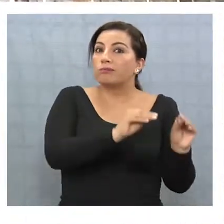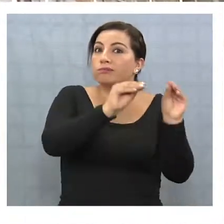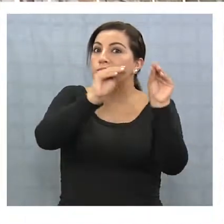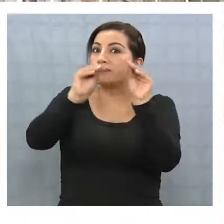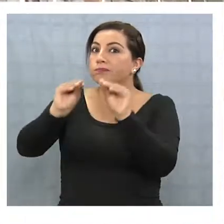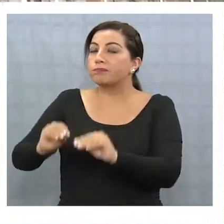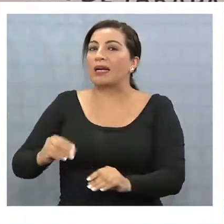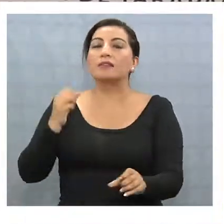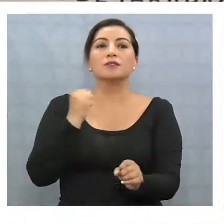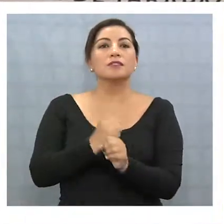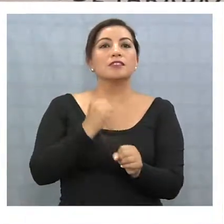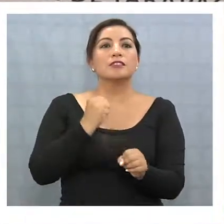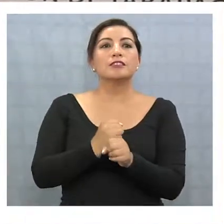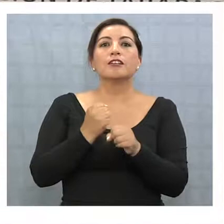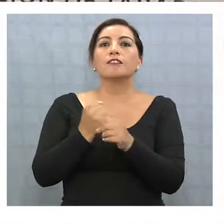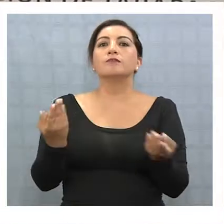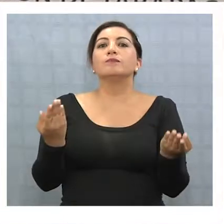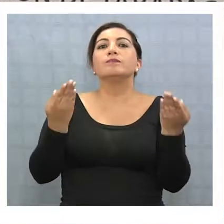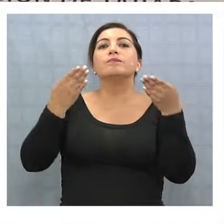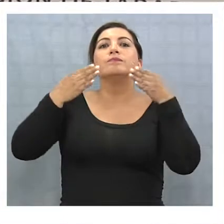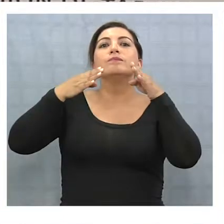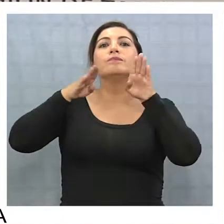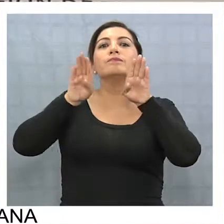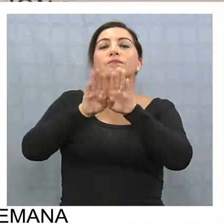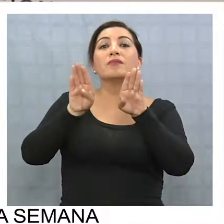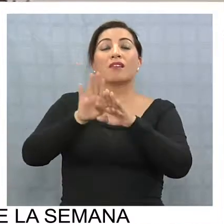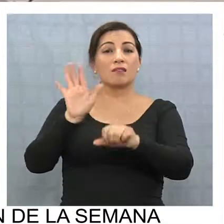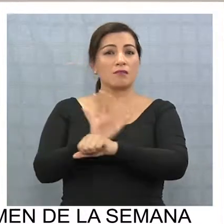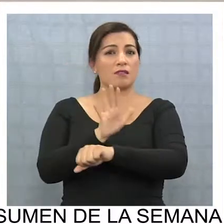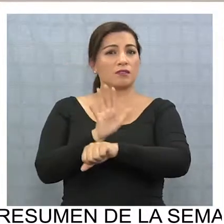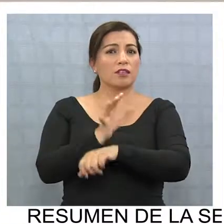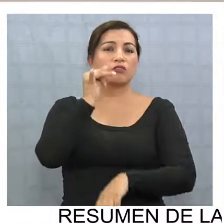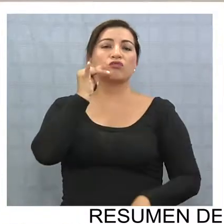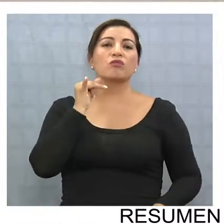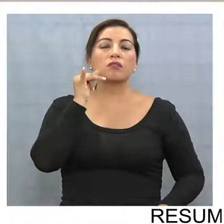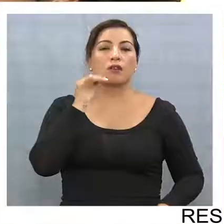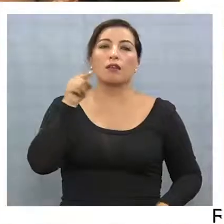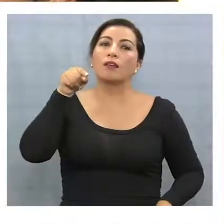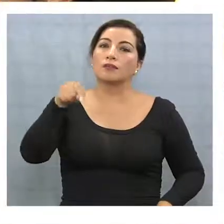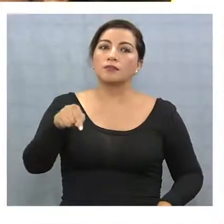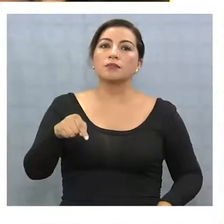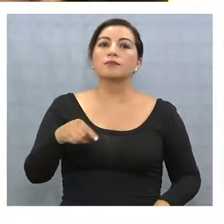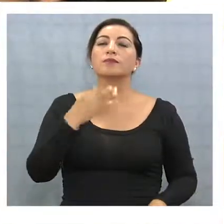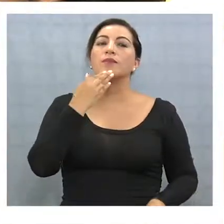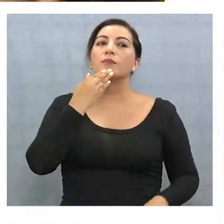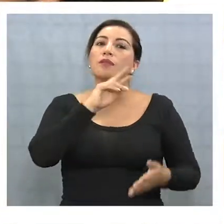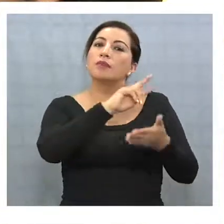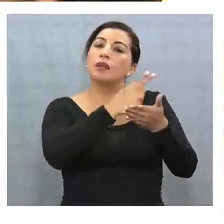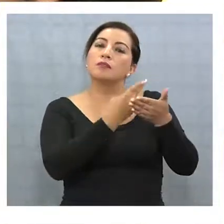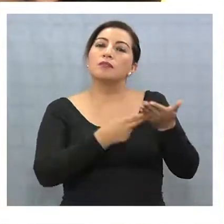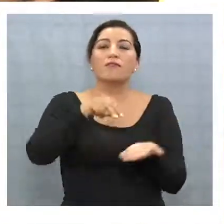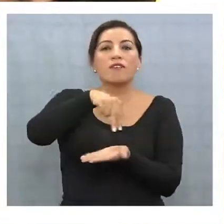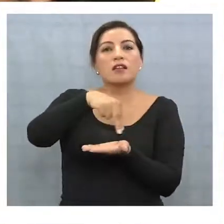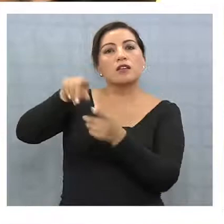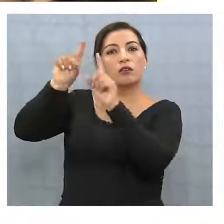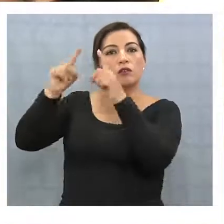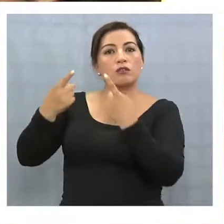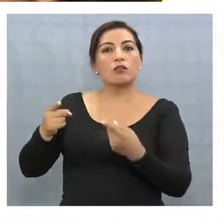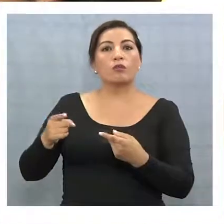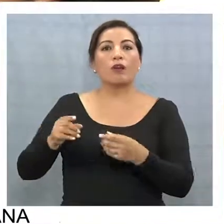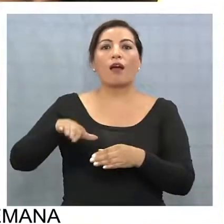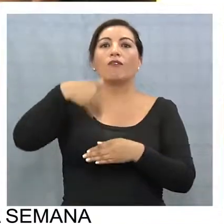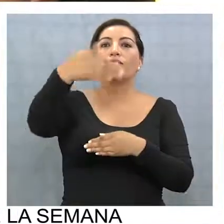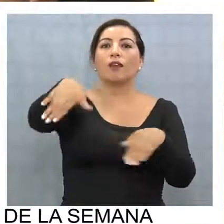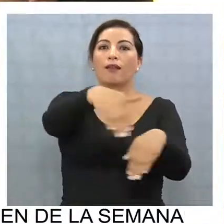de esta obra mantiene las puertas cerradas de esta joya arquitectónica y por ende los artistas, bailarines y músicos en las